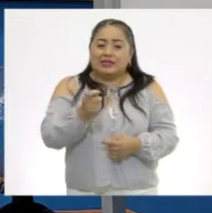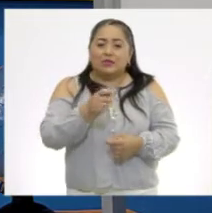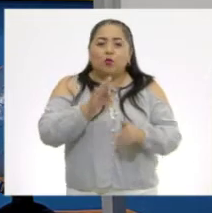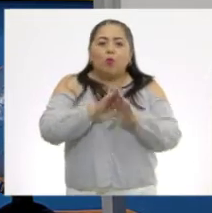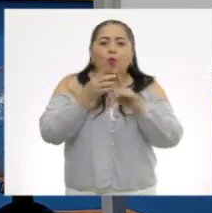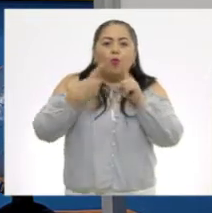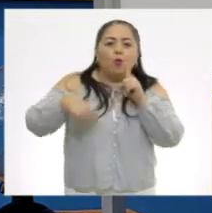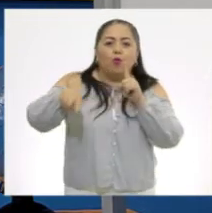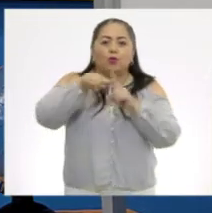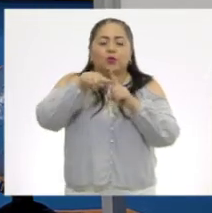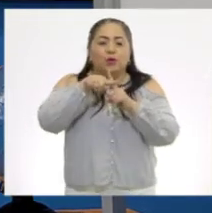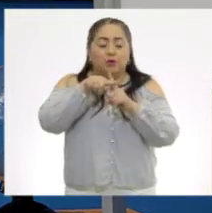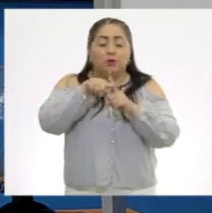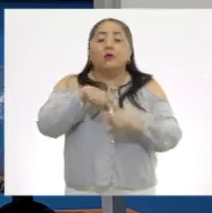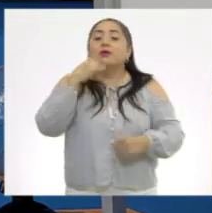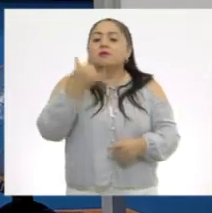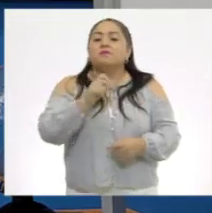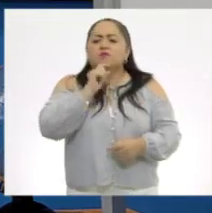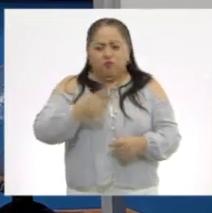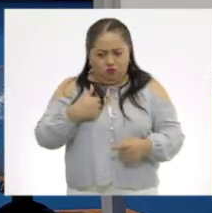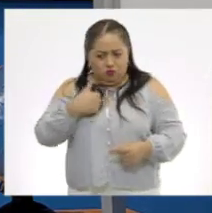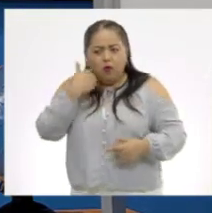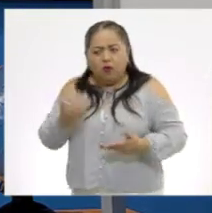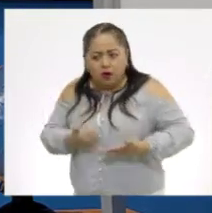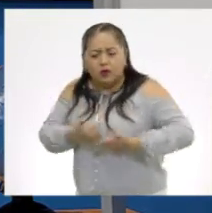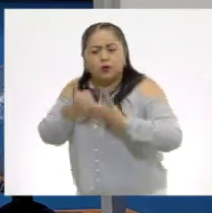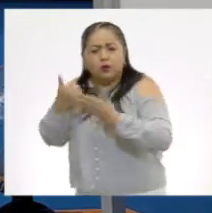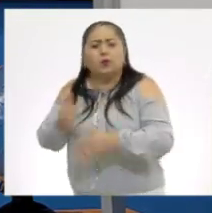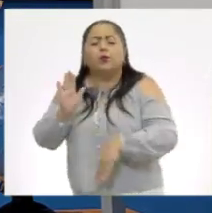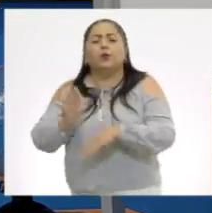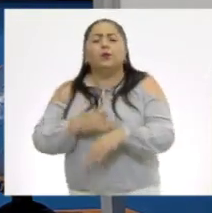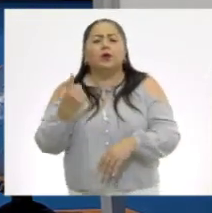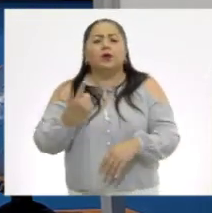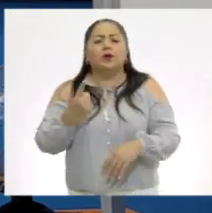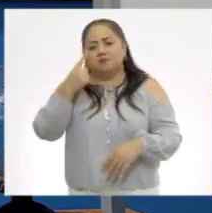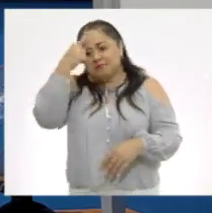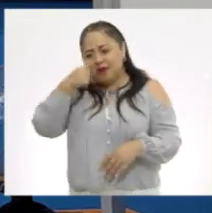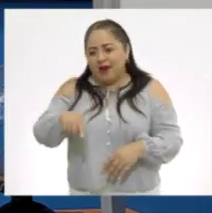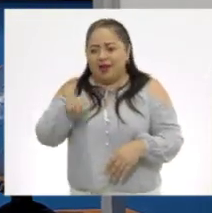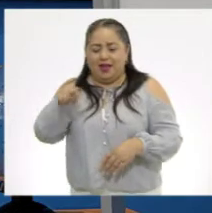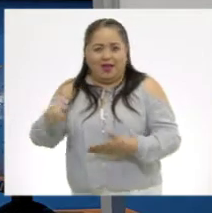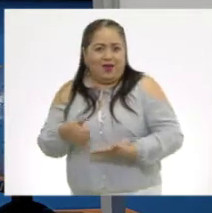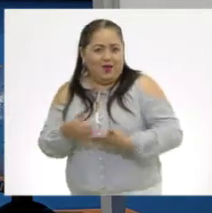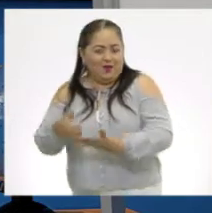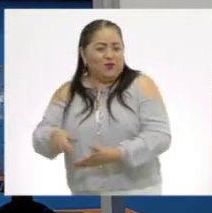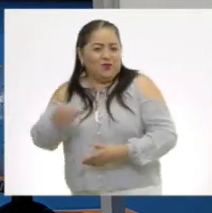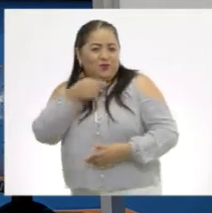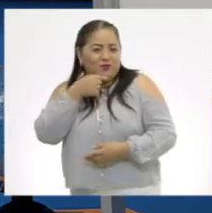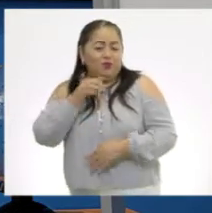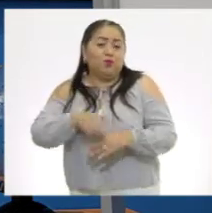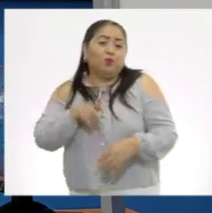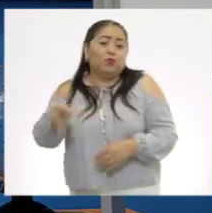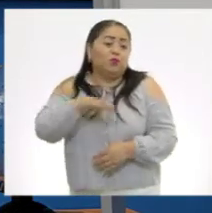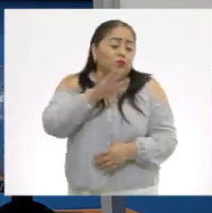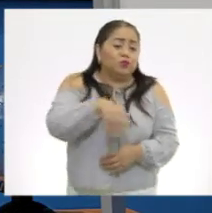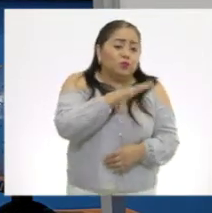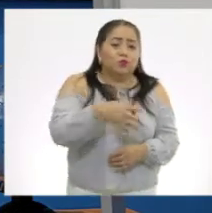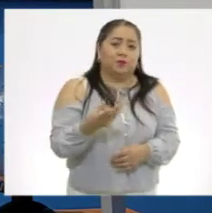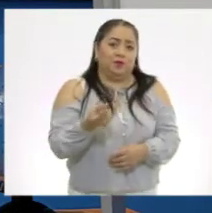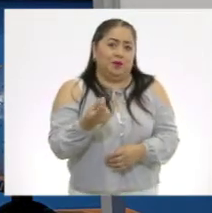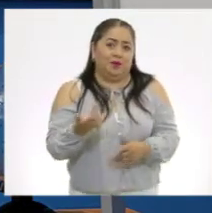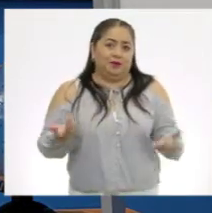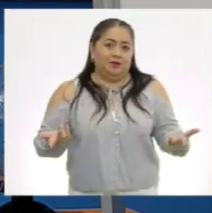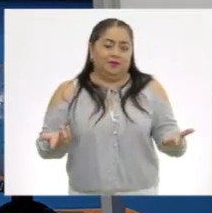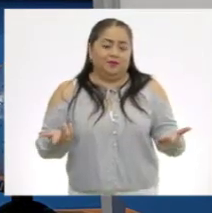positiva. Y también se ofreció a ayudar porque tuvo un beneficio para Tami, que estaba buscando a su perrito, obvio.